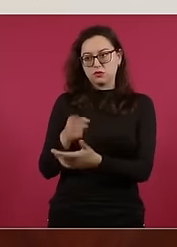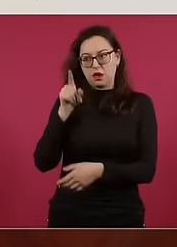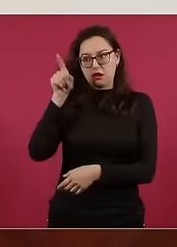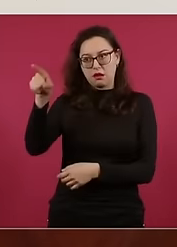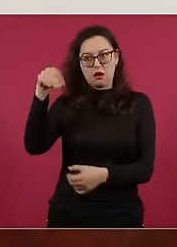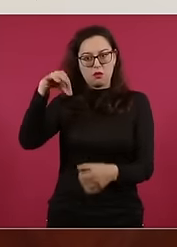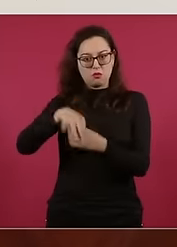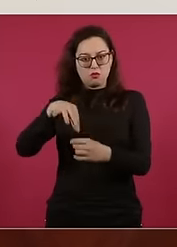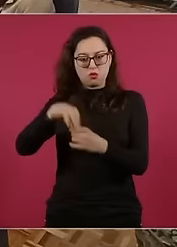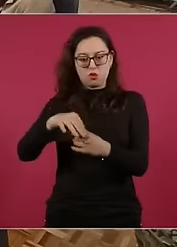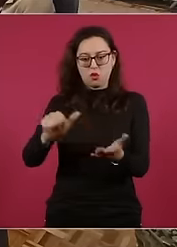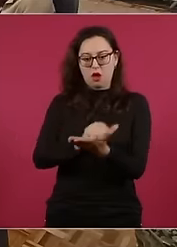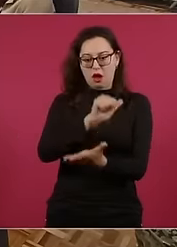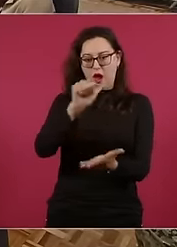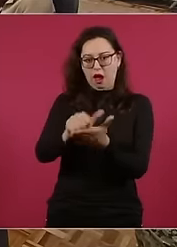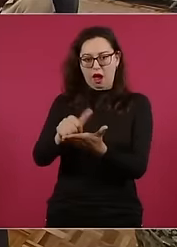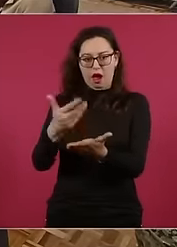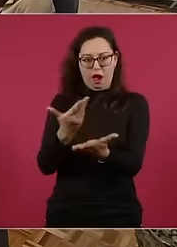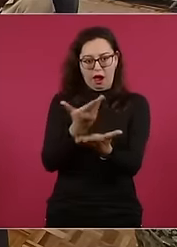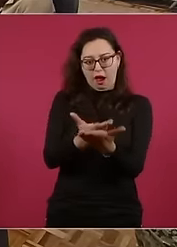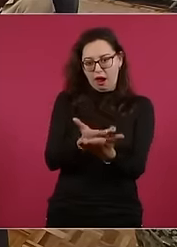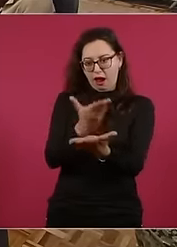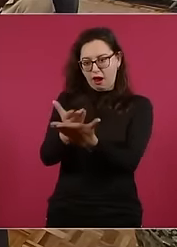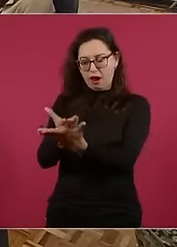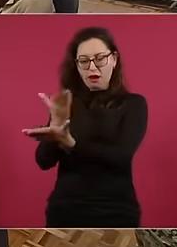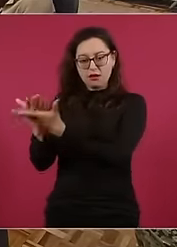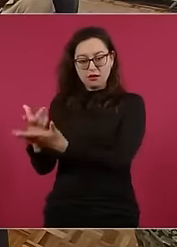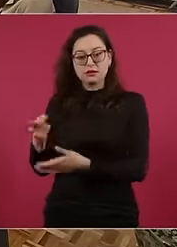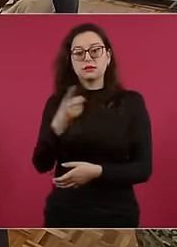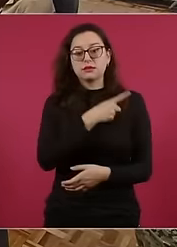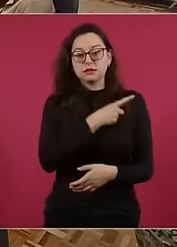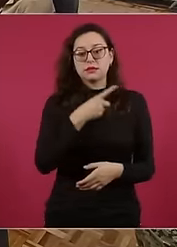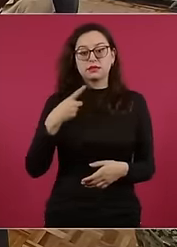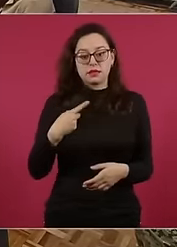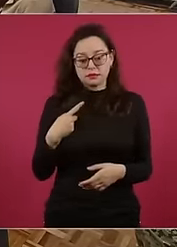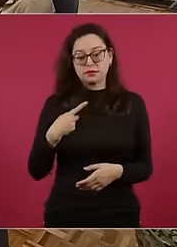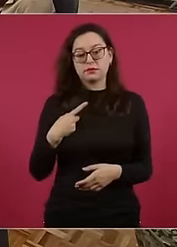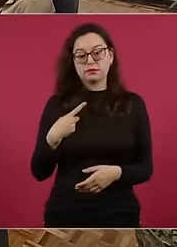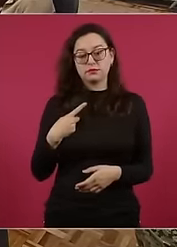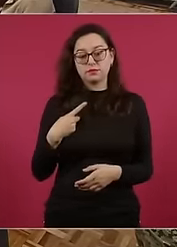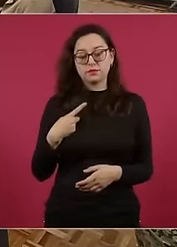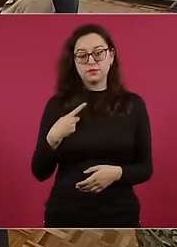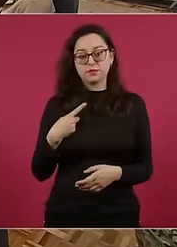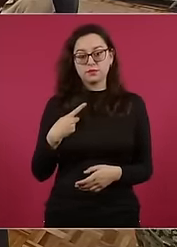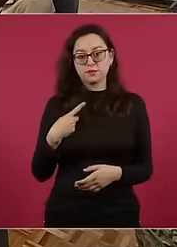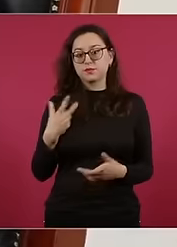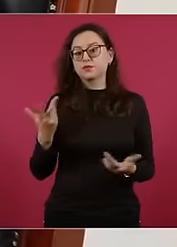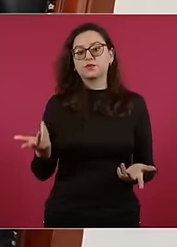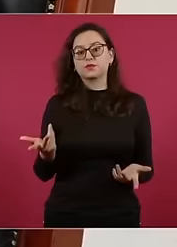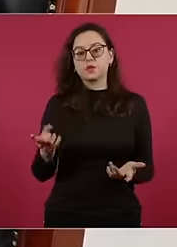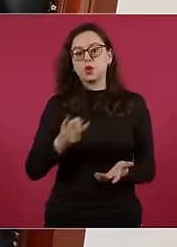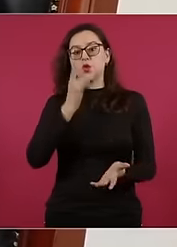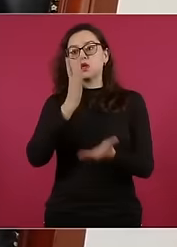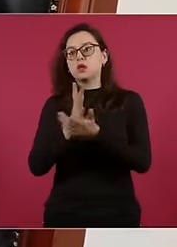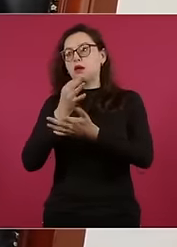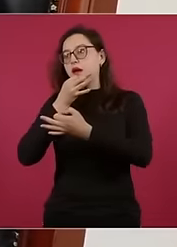que no basta con proclamas,